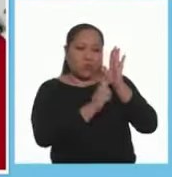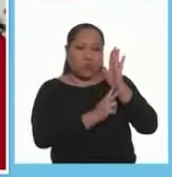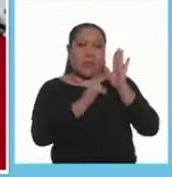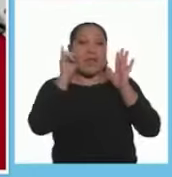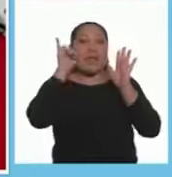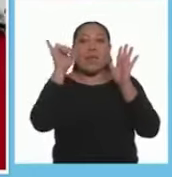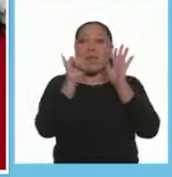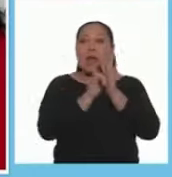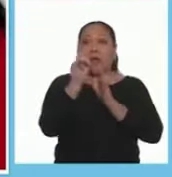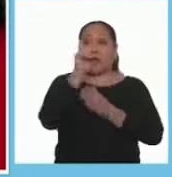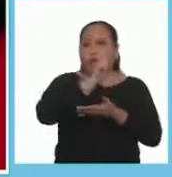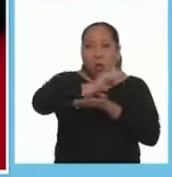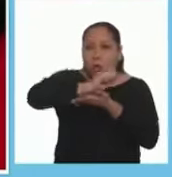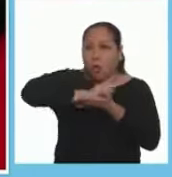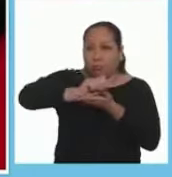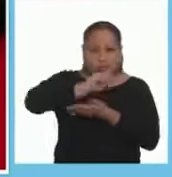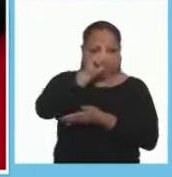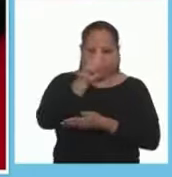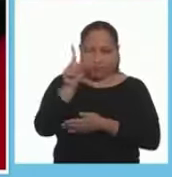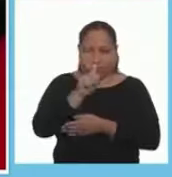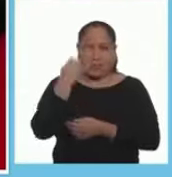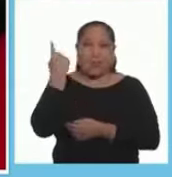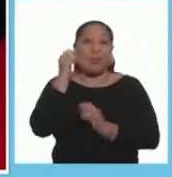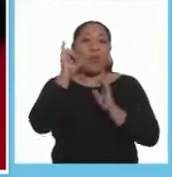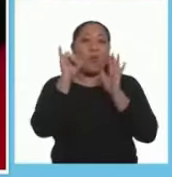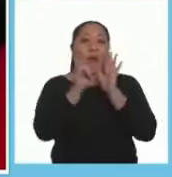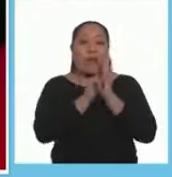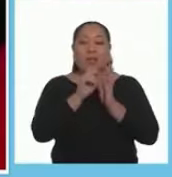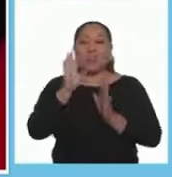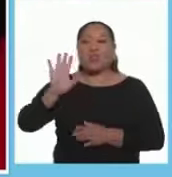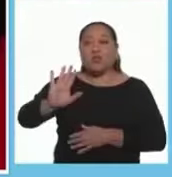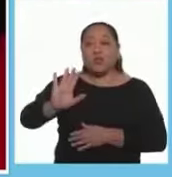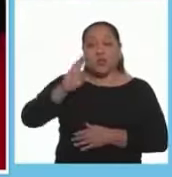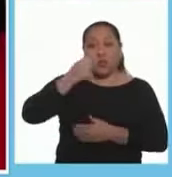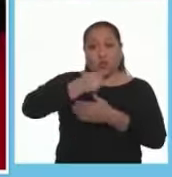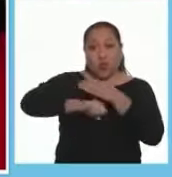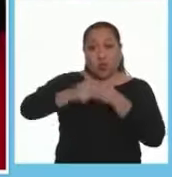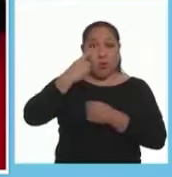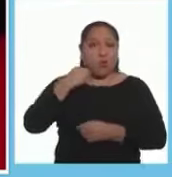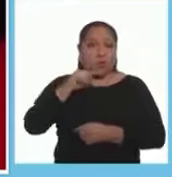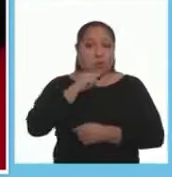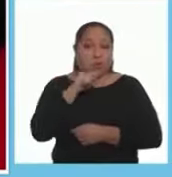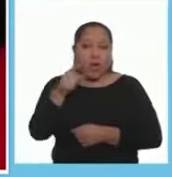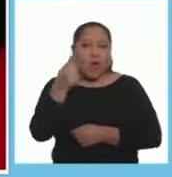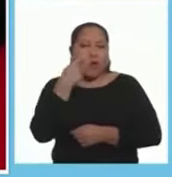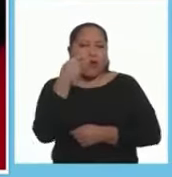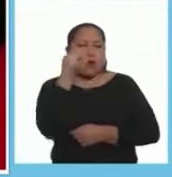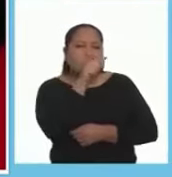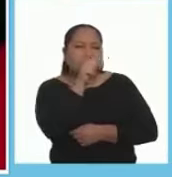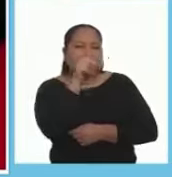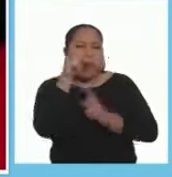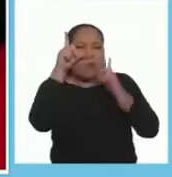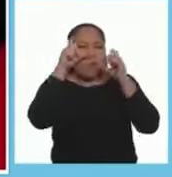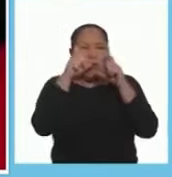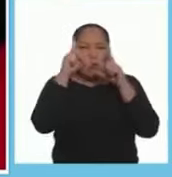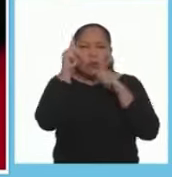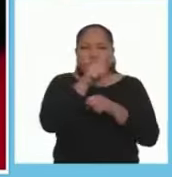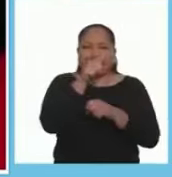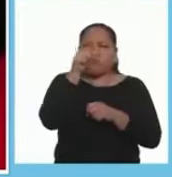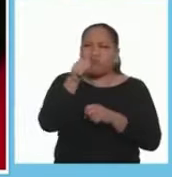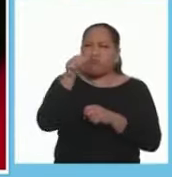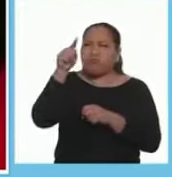una lectura de imágenes y no de textos Su niña o niño reconocerá los